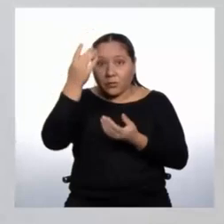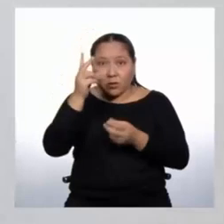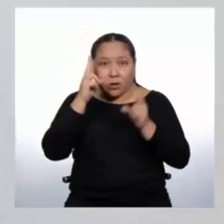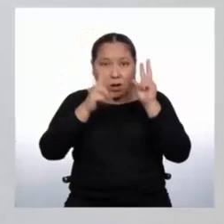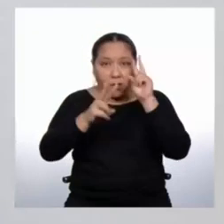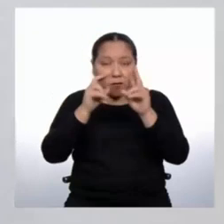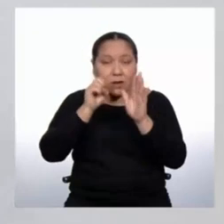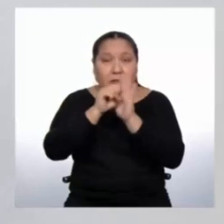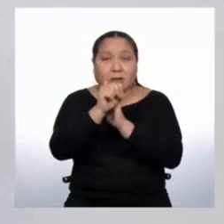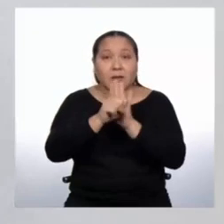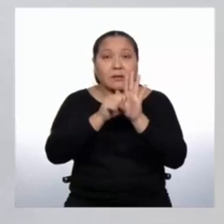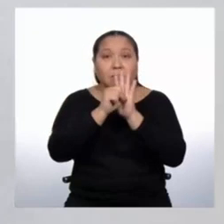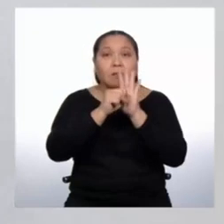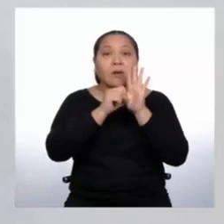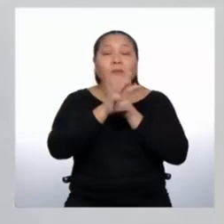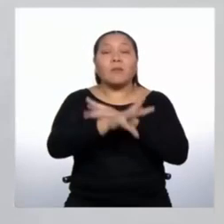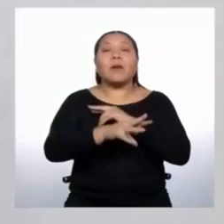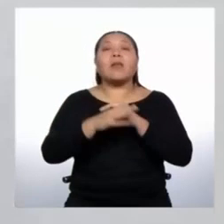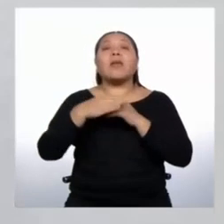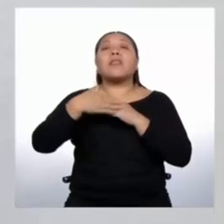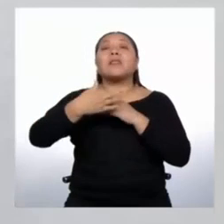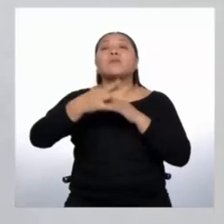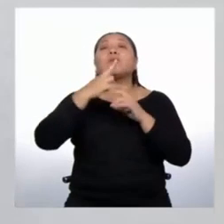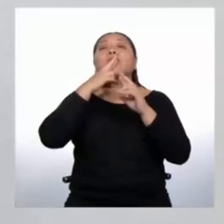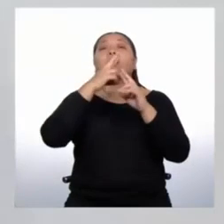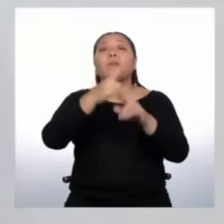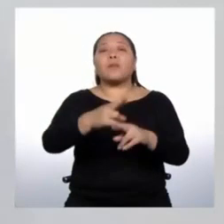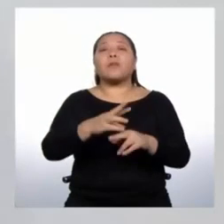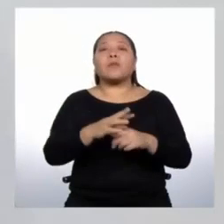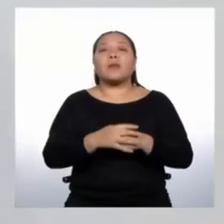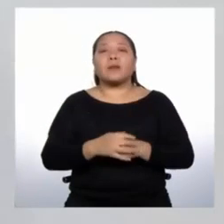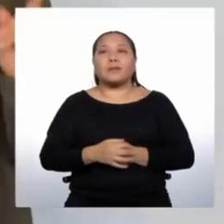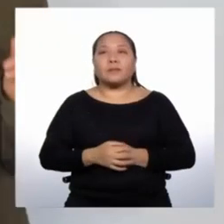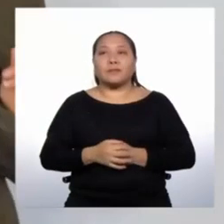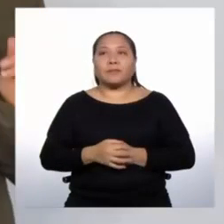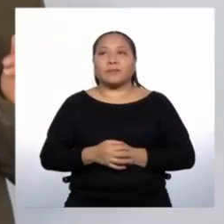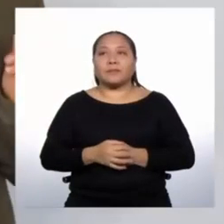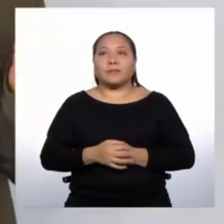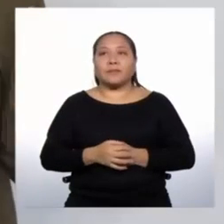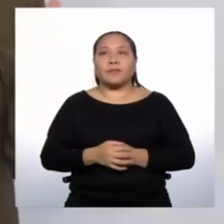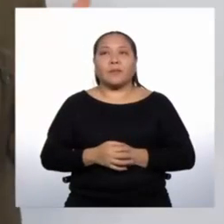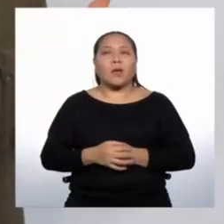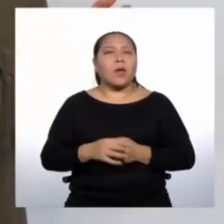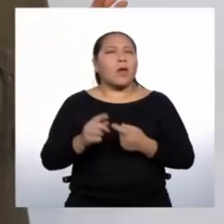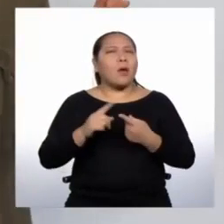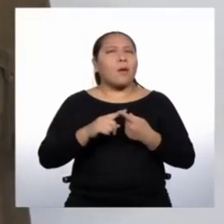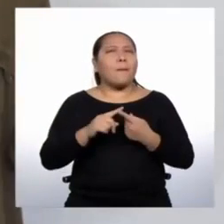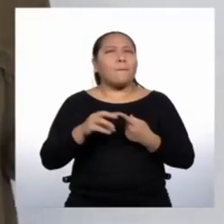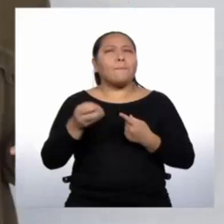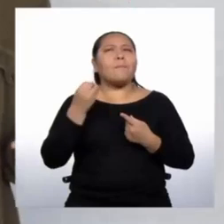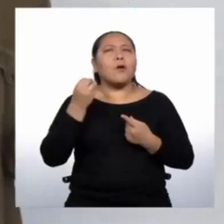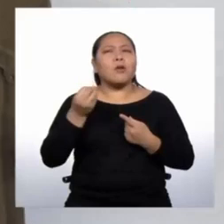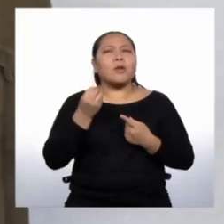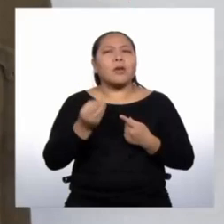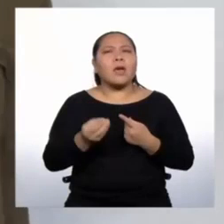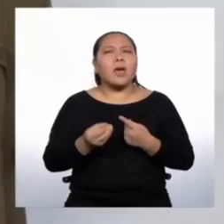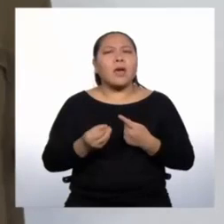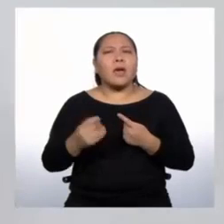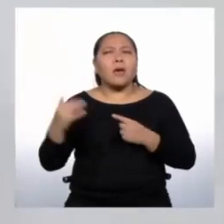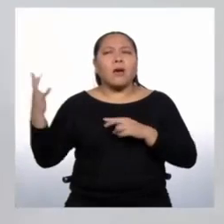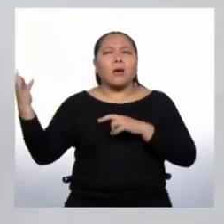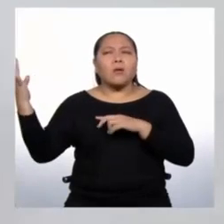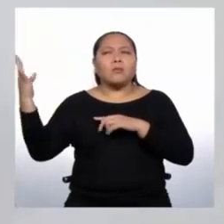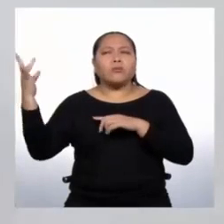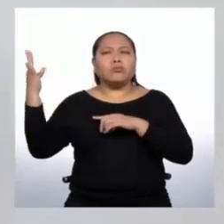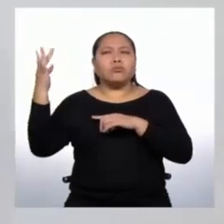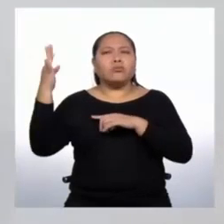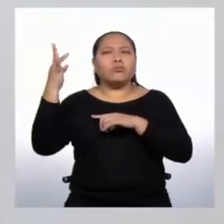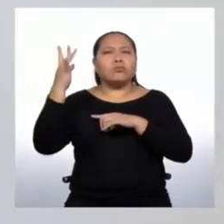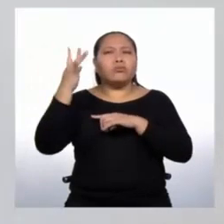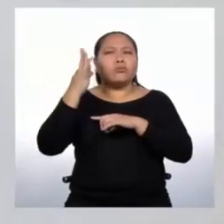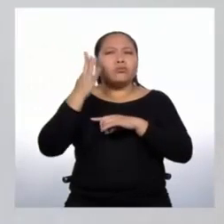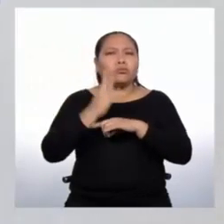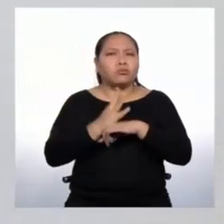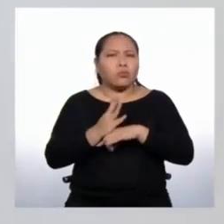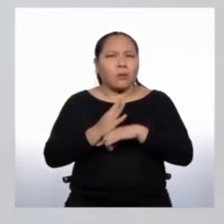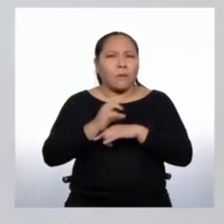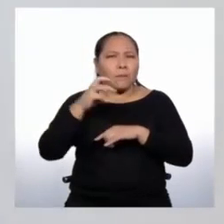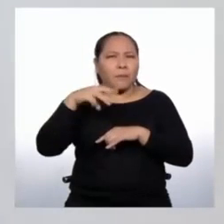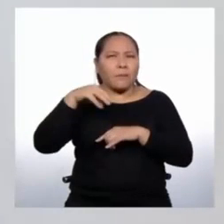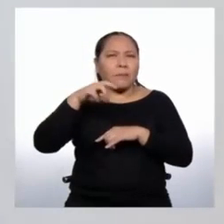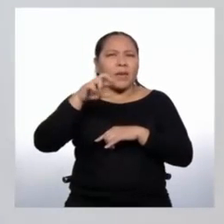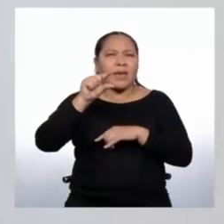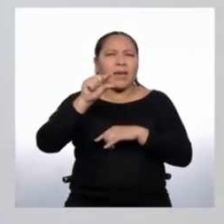para responder las siguientes preguntas. ¿Por qué se ha dado la migración al Perú? ¿Qué